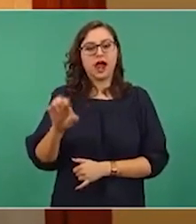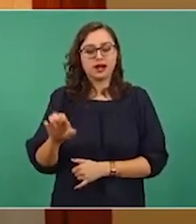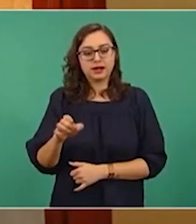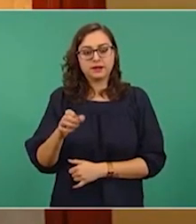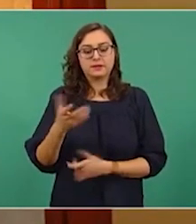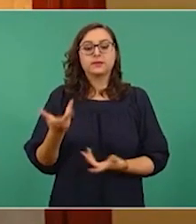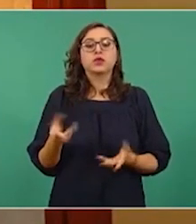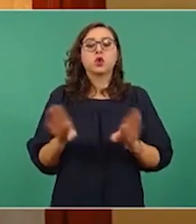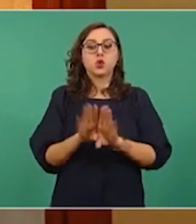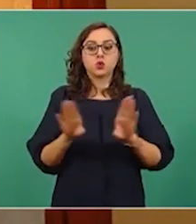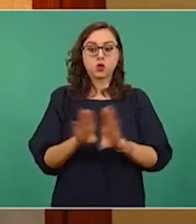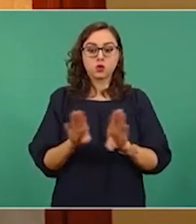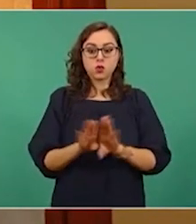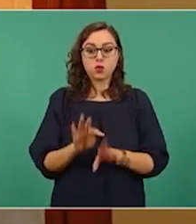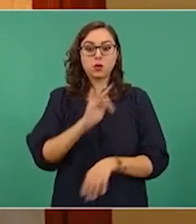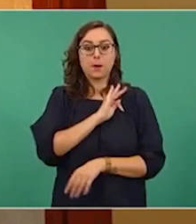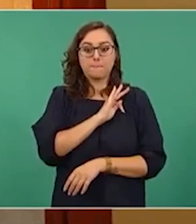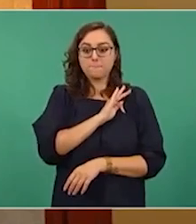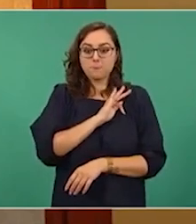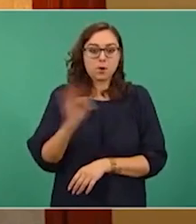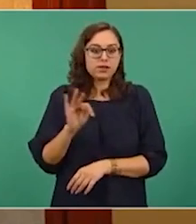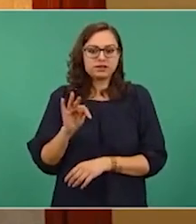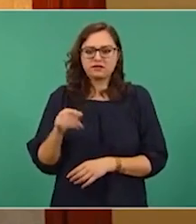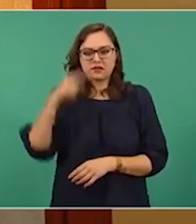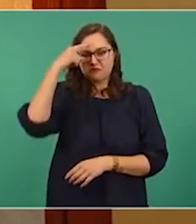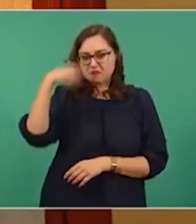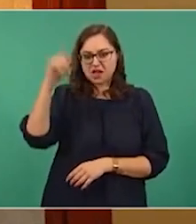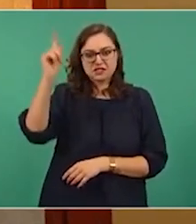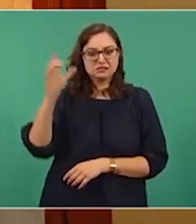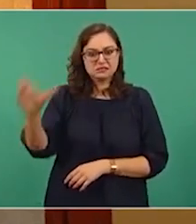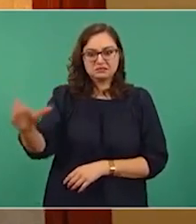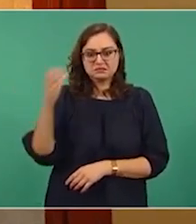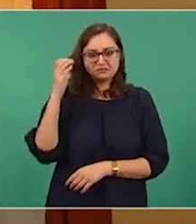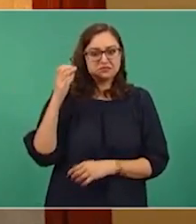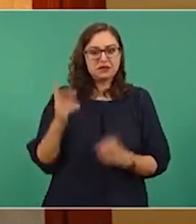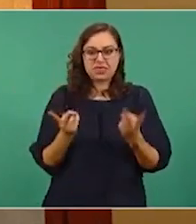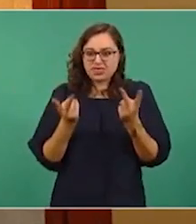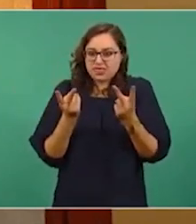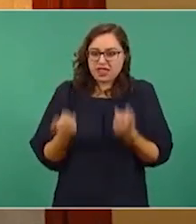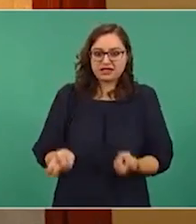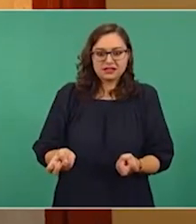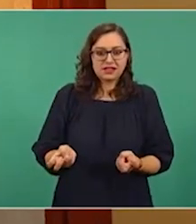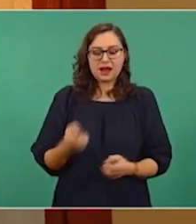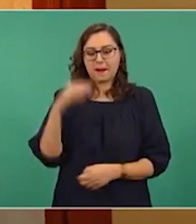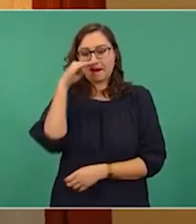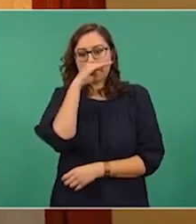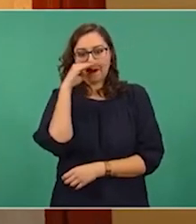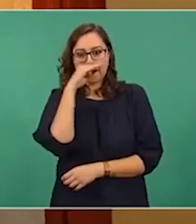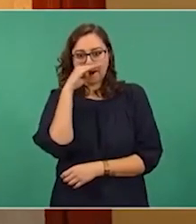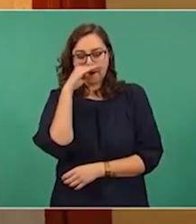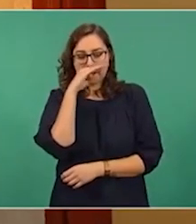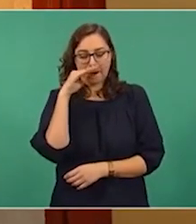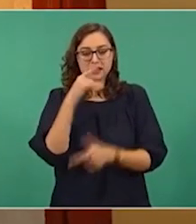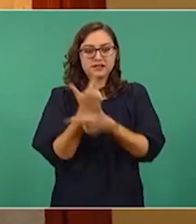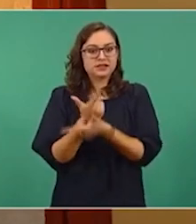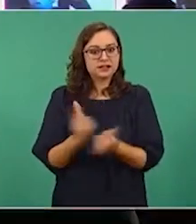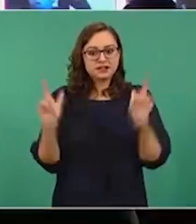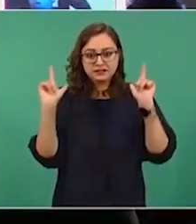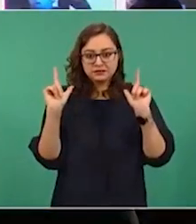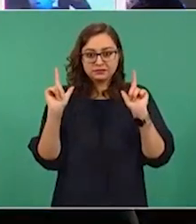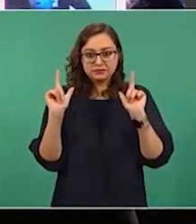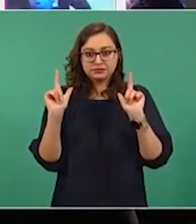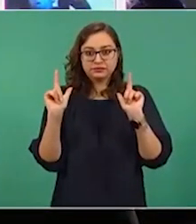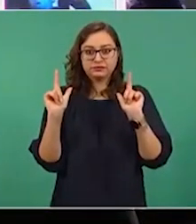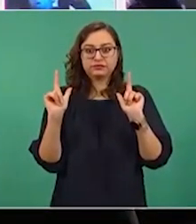descargarse desde cualquier dispositivo móvil de manera gratuita y que tiene